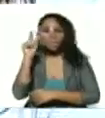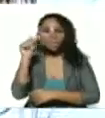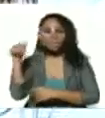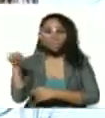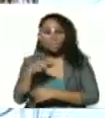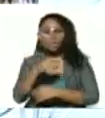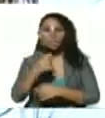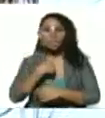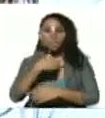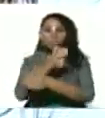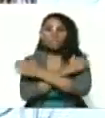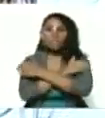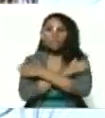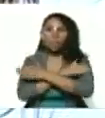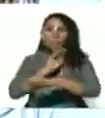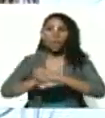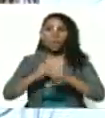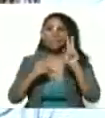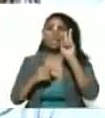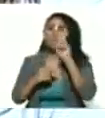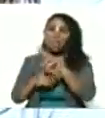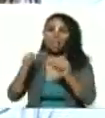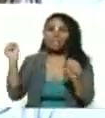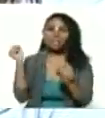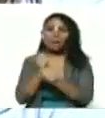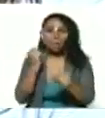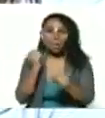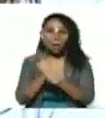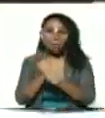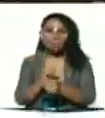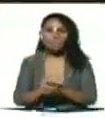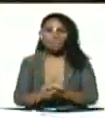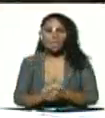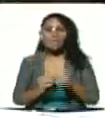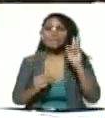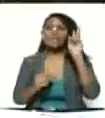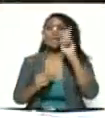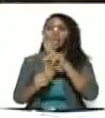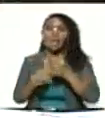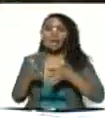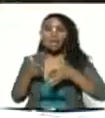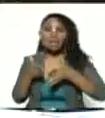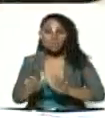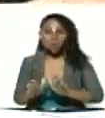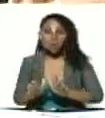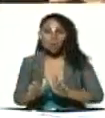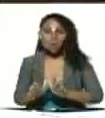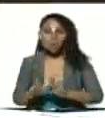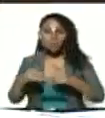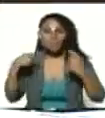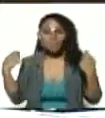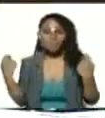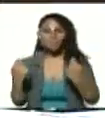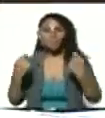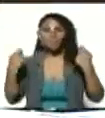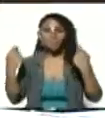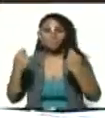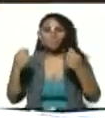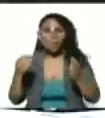felicito porque se ve la obra que nació por la motivación